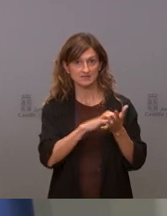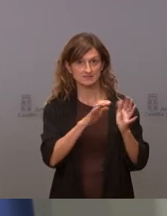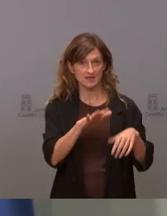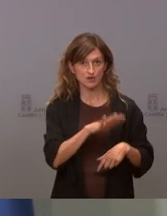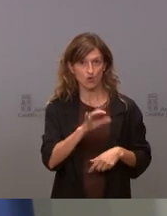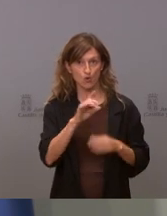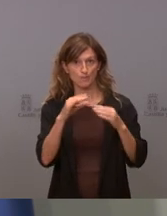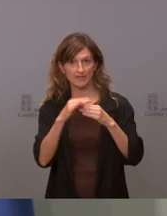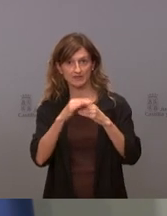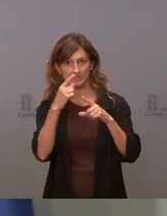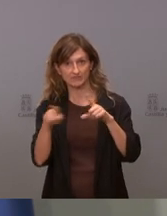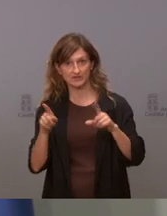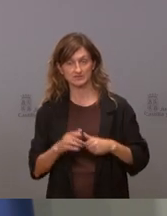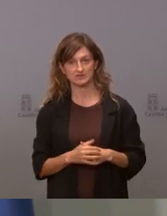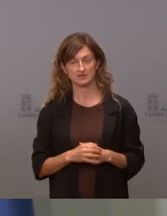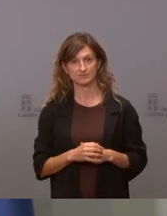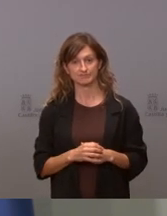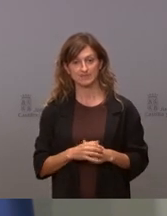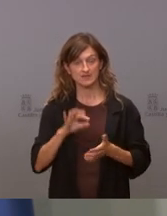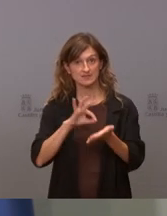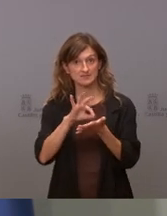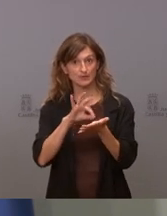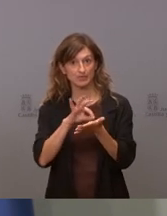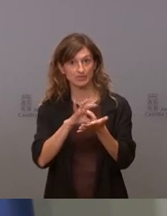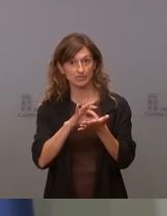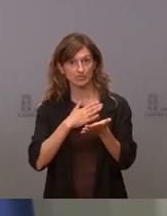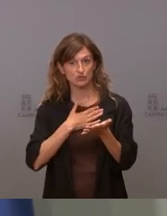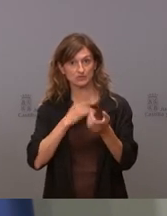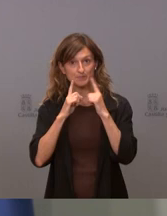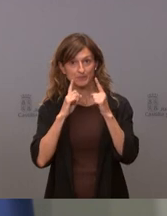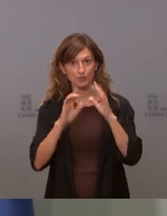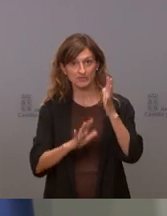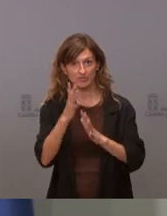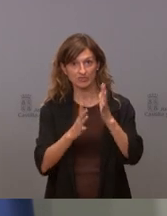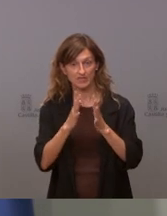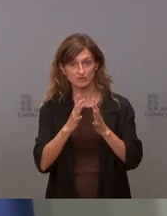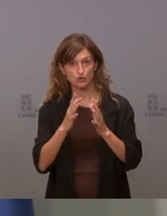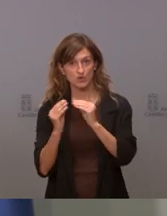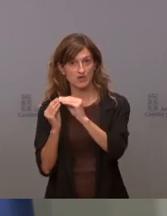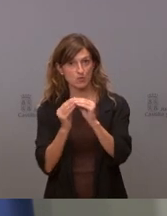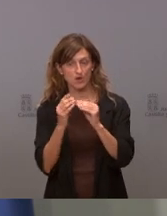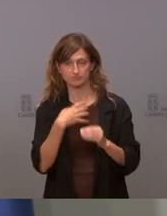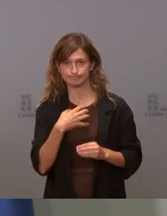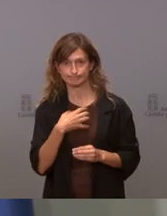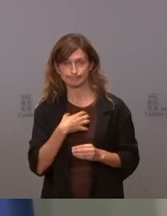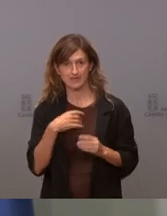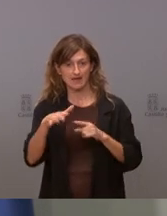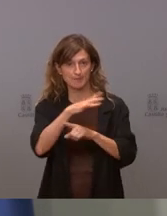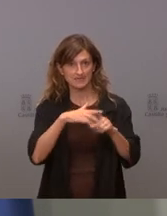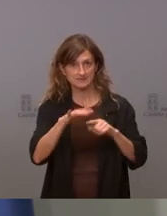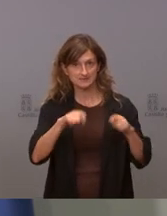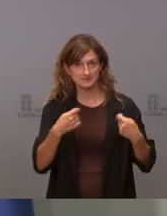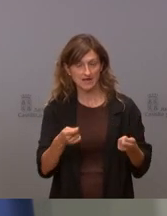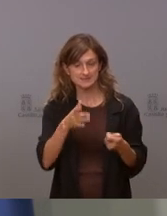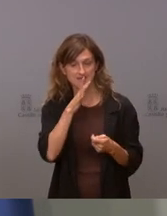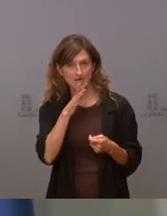o en Madrid nuestros servicios de prevención de incendios no pueden ser los mismos nuestros servicios medioambientales de depuración de